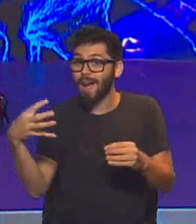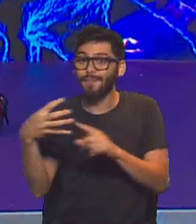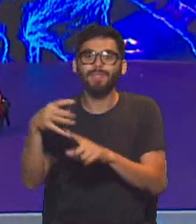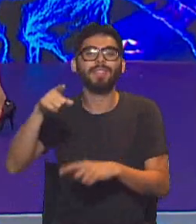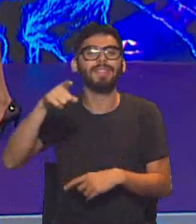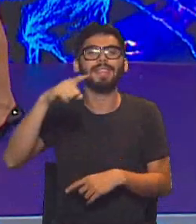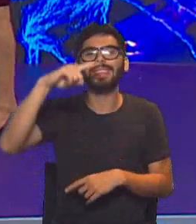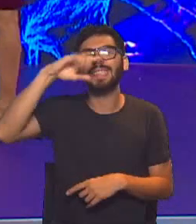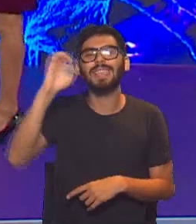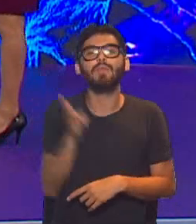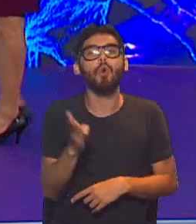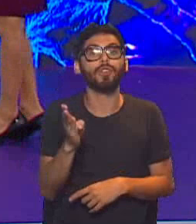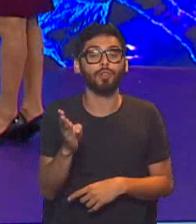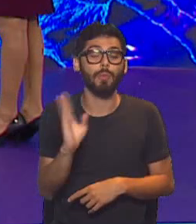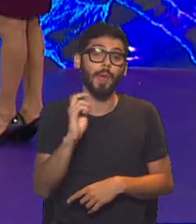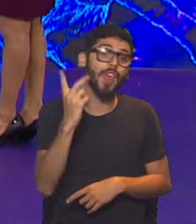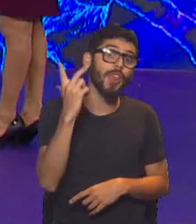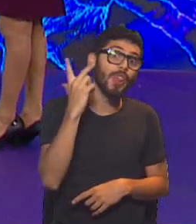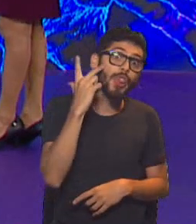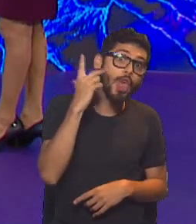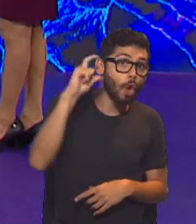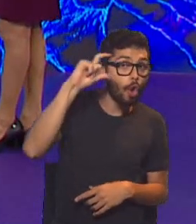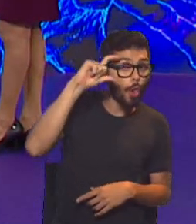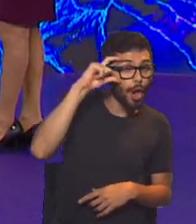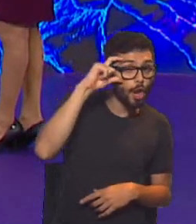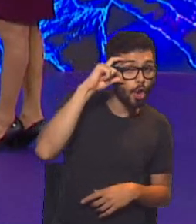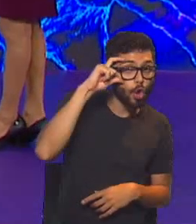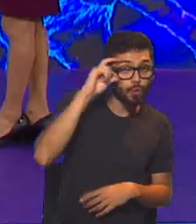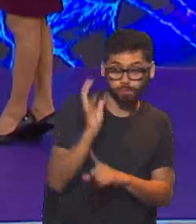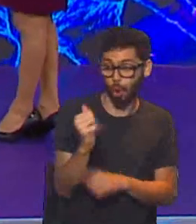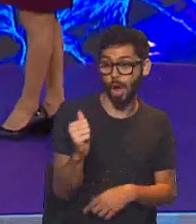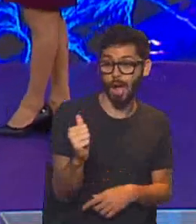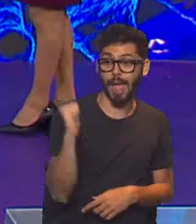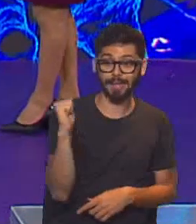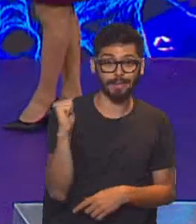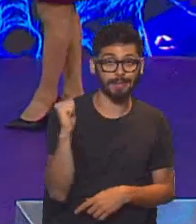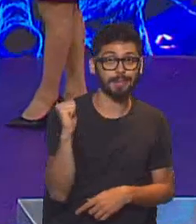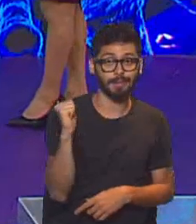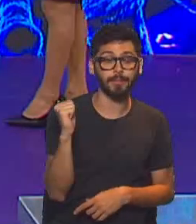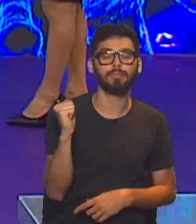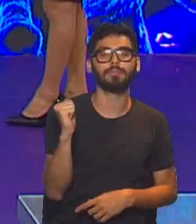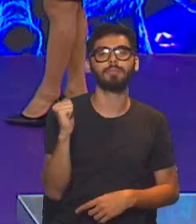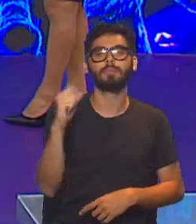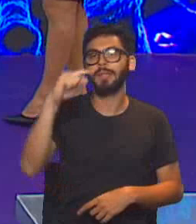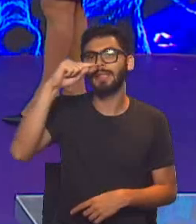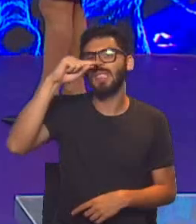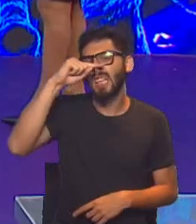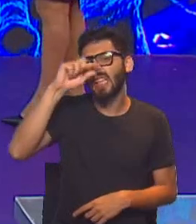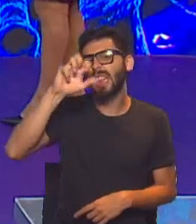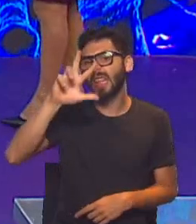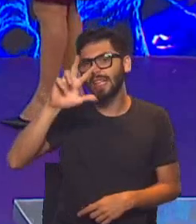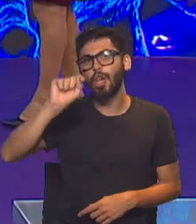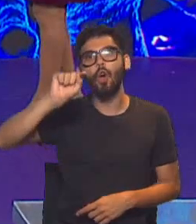Está muy claro. Pero fíjese, el 18 de enero, ¿sí? O sea, ayer tuvimos 73